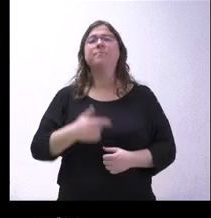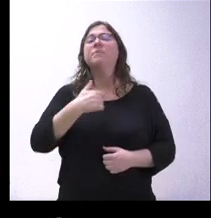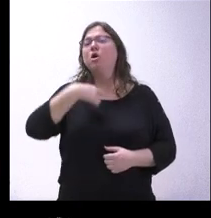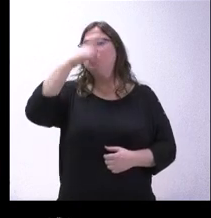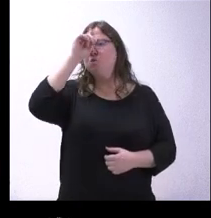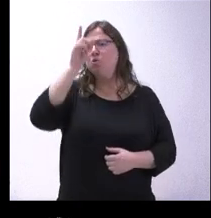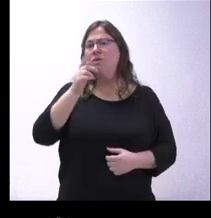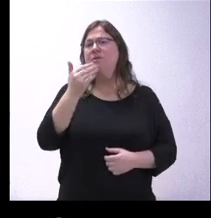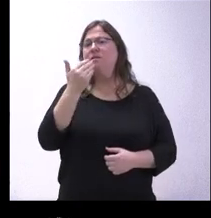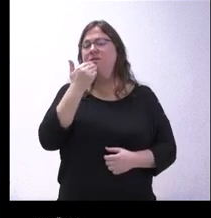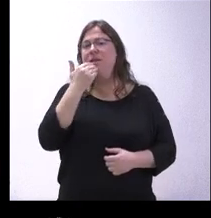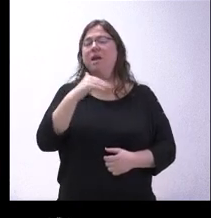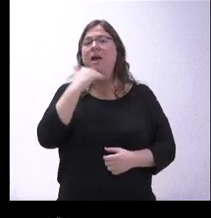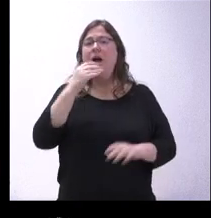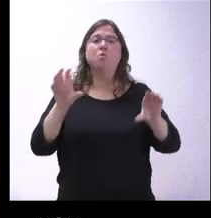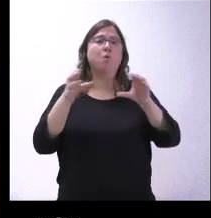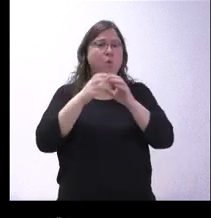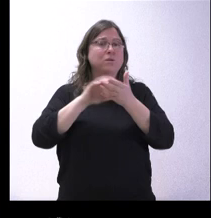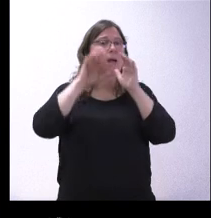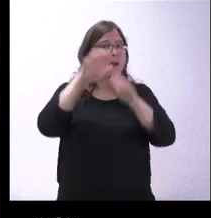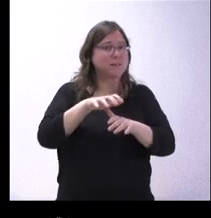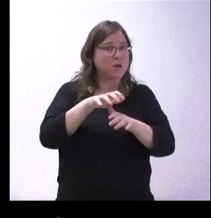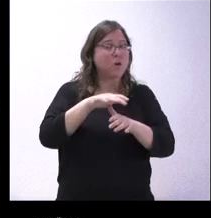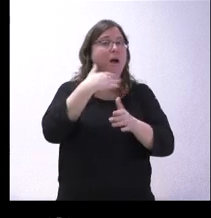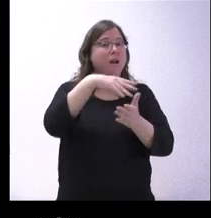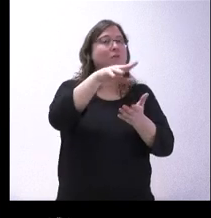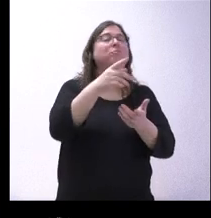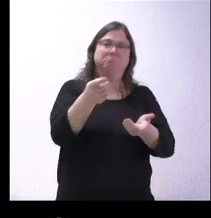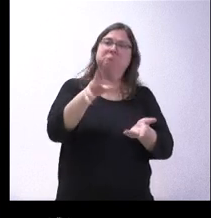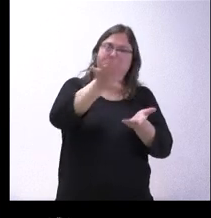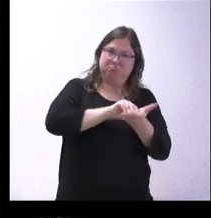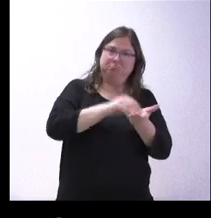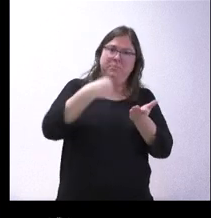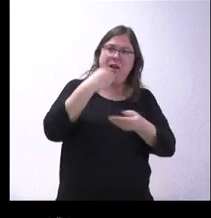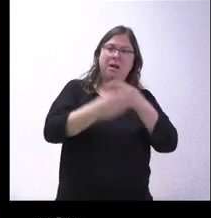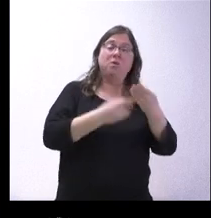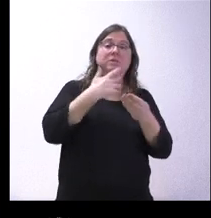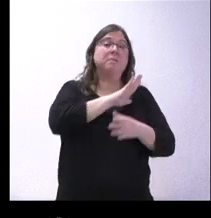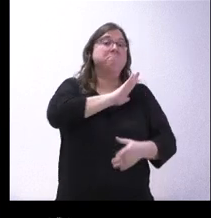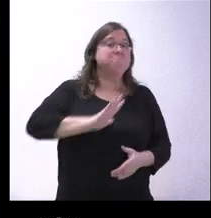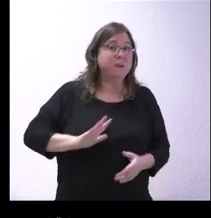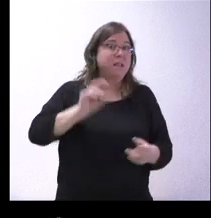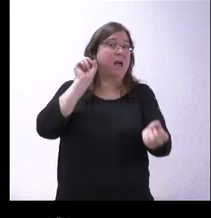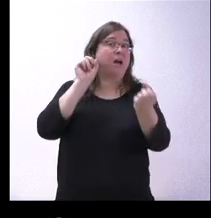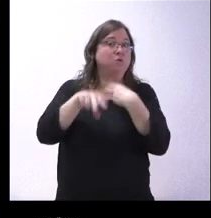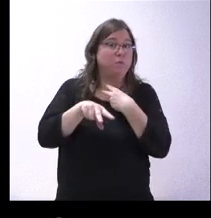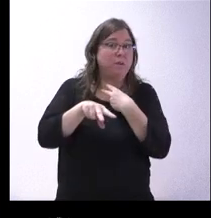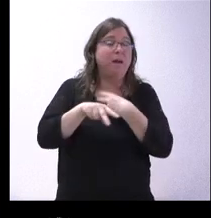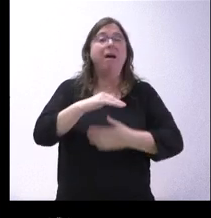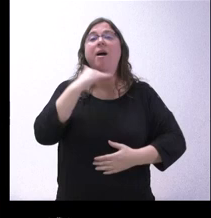recoge la Junta de Castilla y León también ese guante de, mientras se ejecuta la autovía, poder